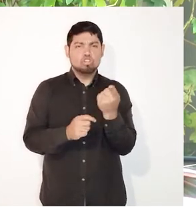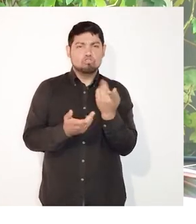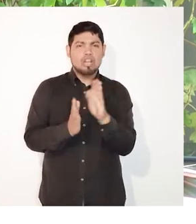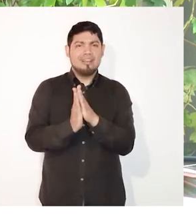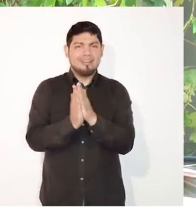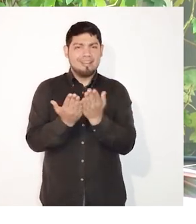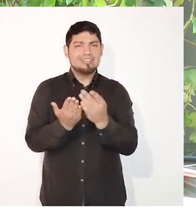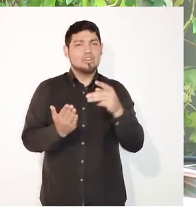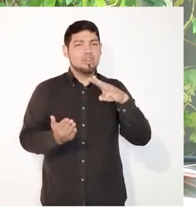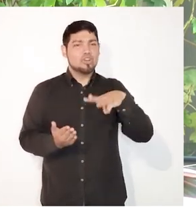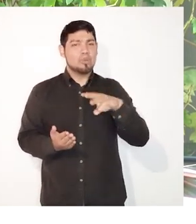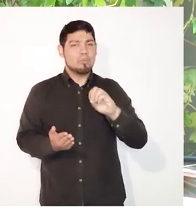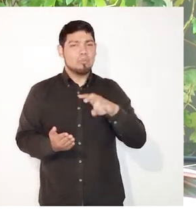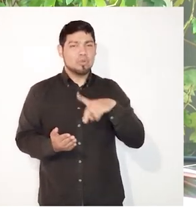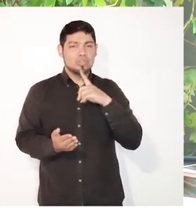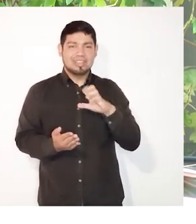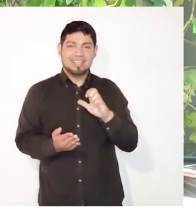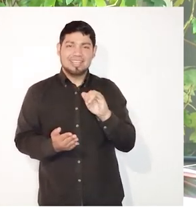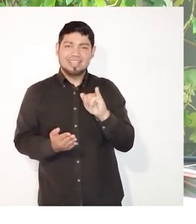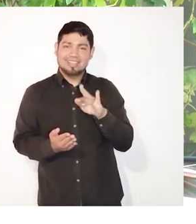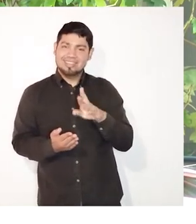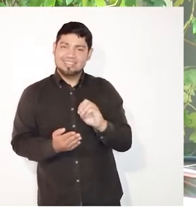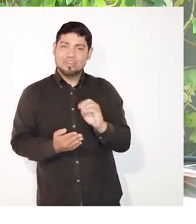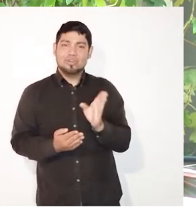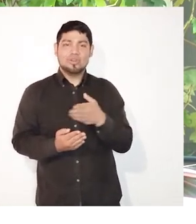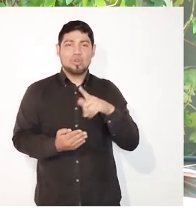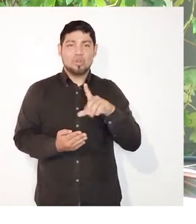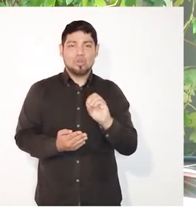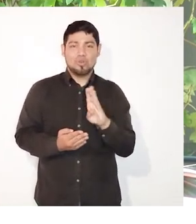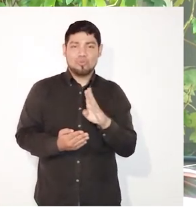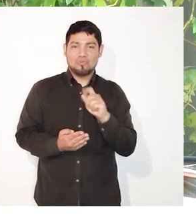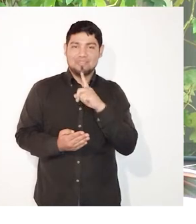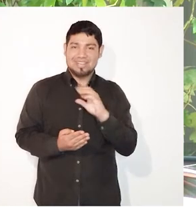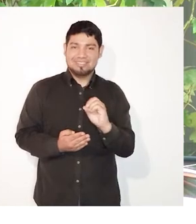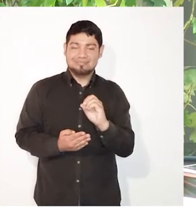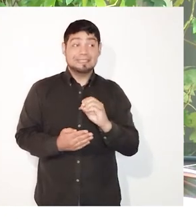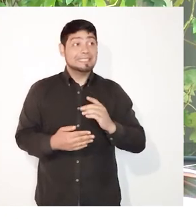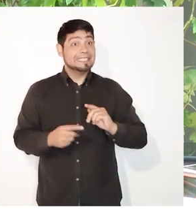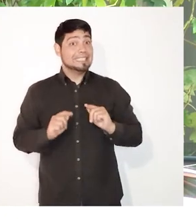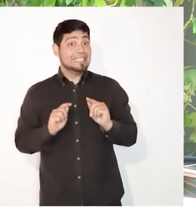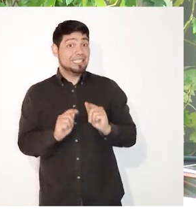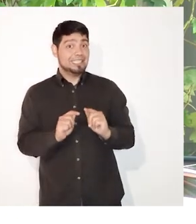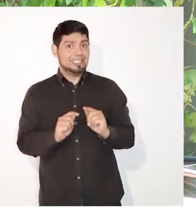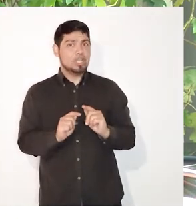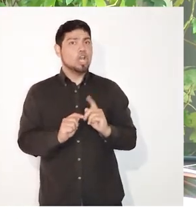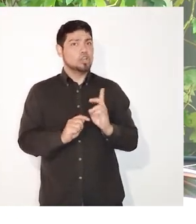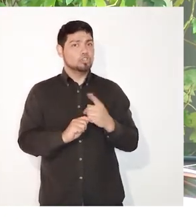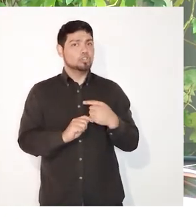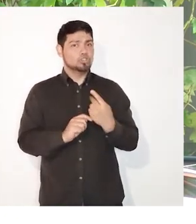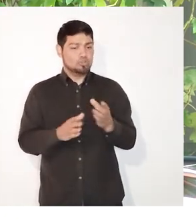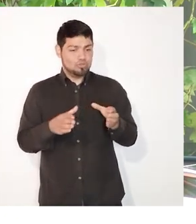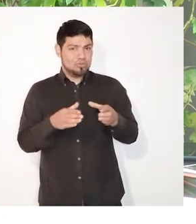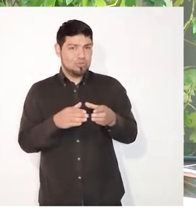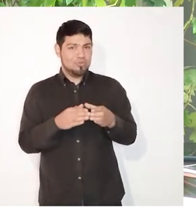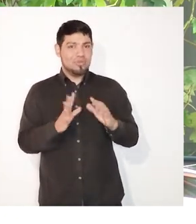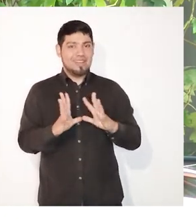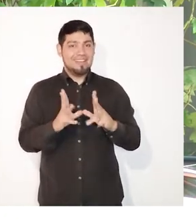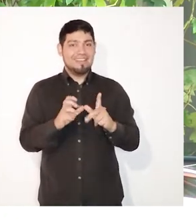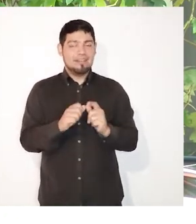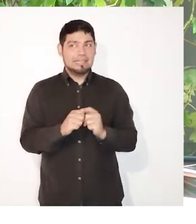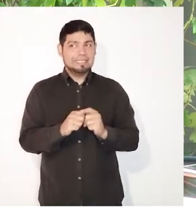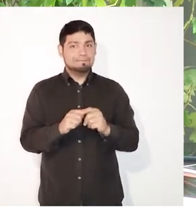que es de Monteiro Lobato. Y que es lo que realmente a nosotros, a mis hermanos y a mí,